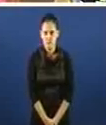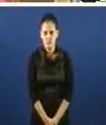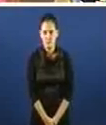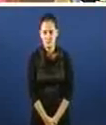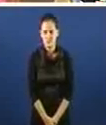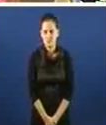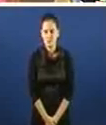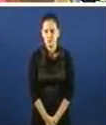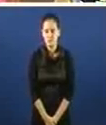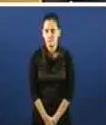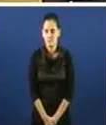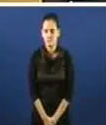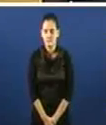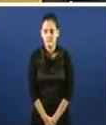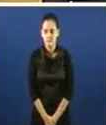Aplausos